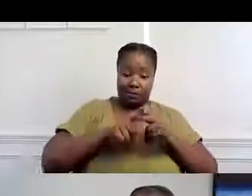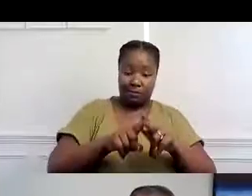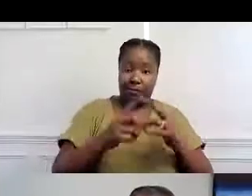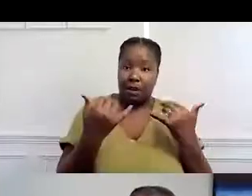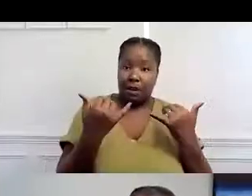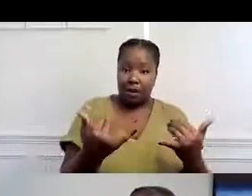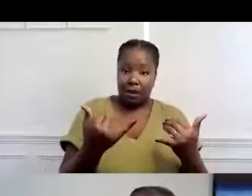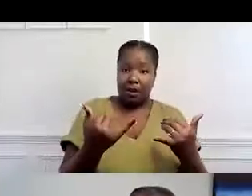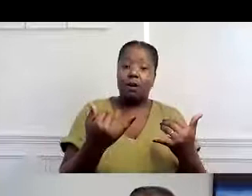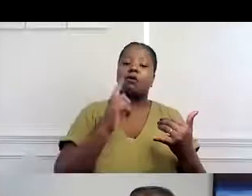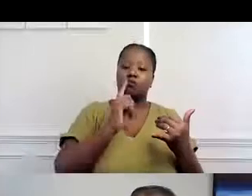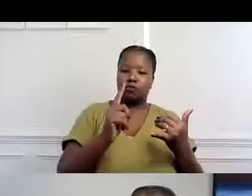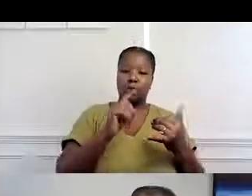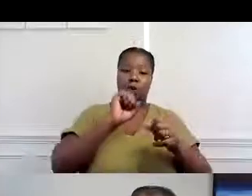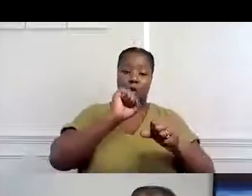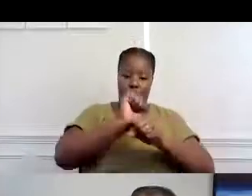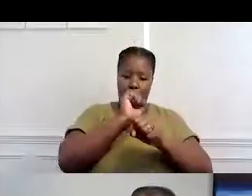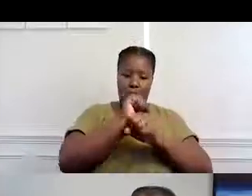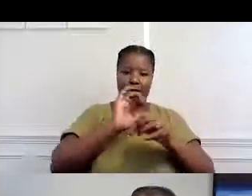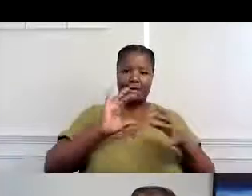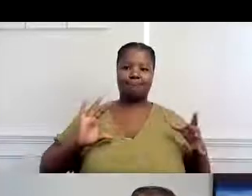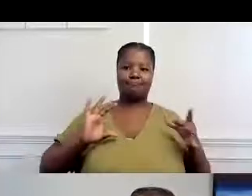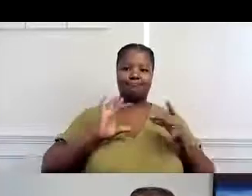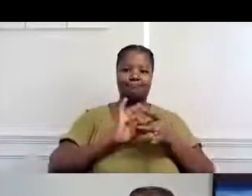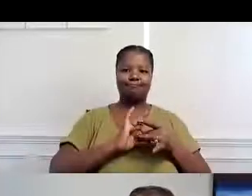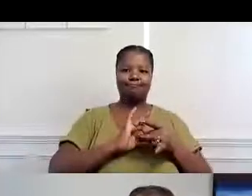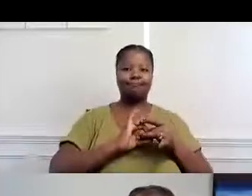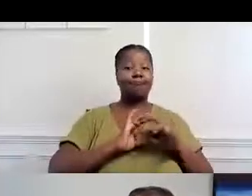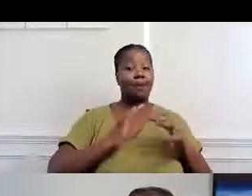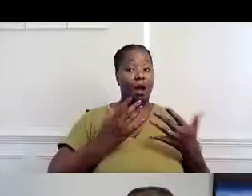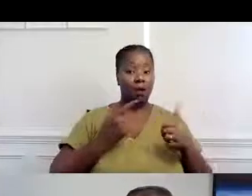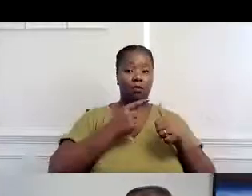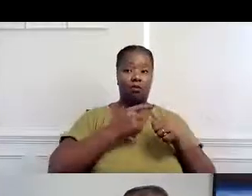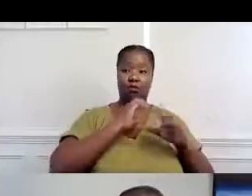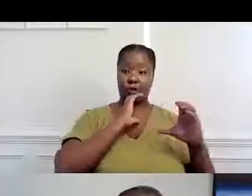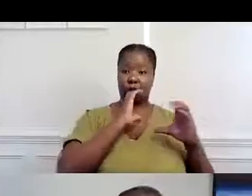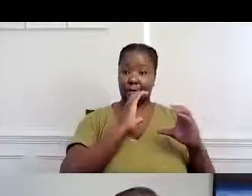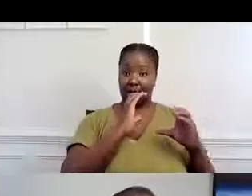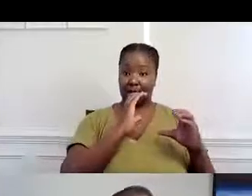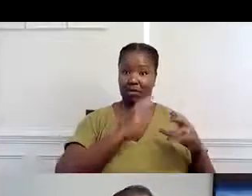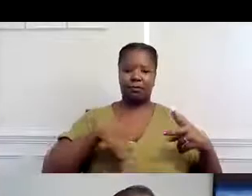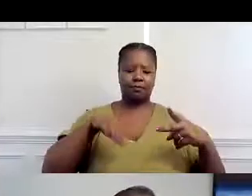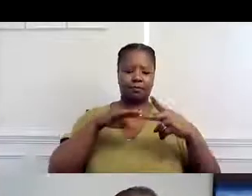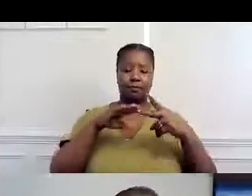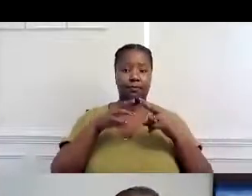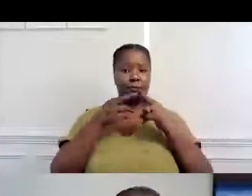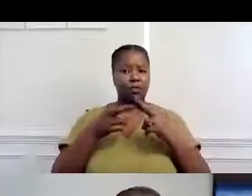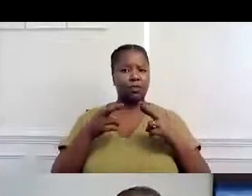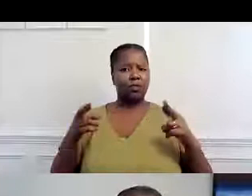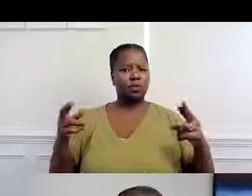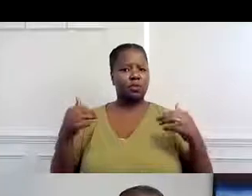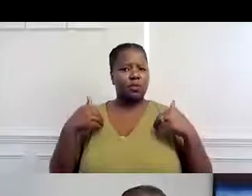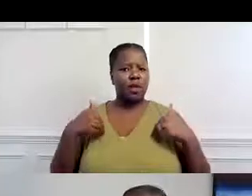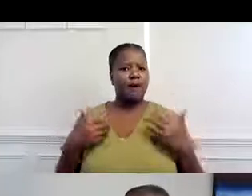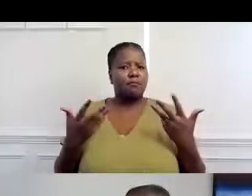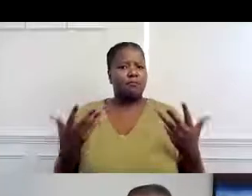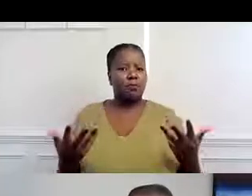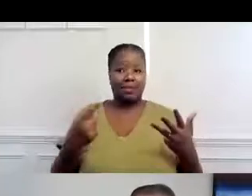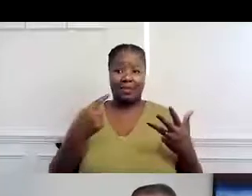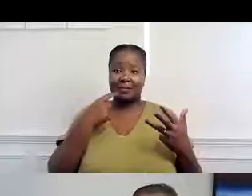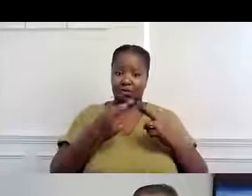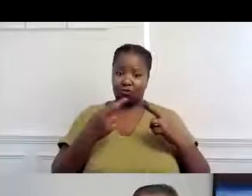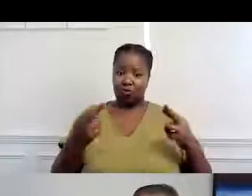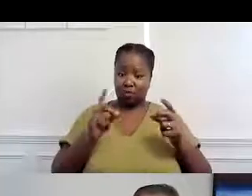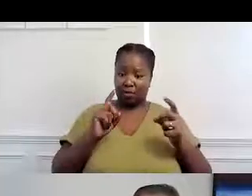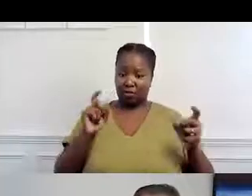paró de una manera tan abrupta. Vamos a tener que juntarnos para poder reempezarlo. Y que dé buen éxito. Y luego revisar nuestros